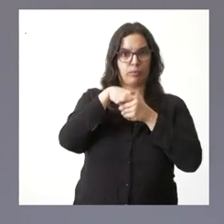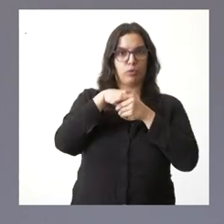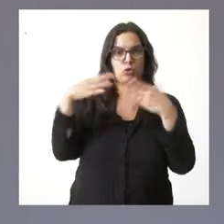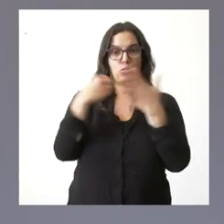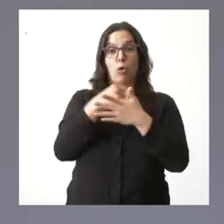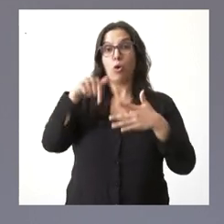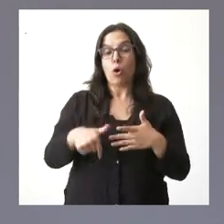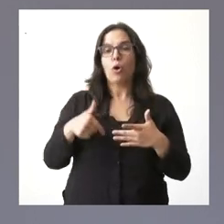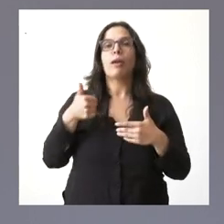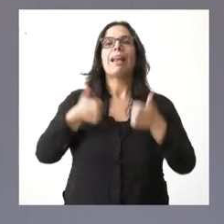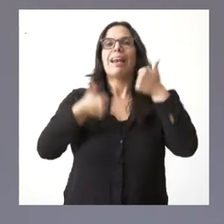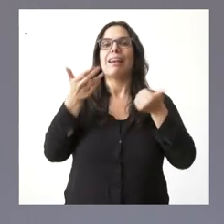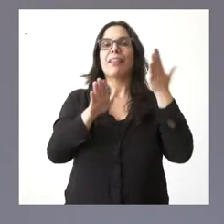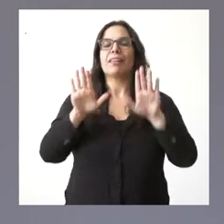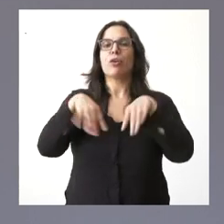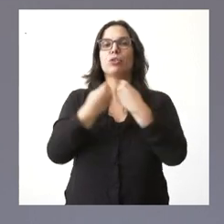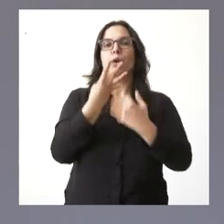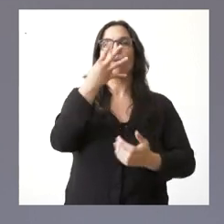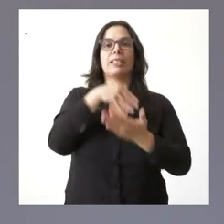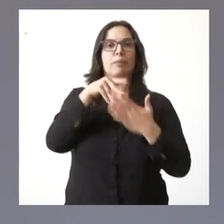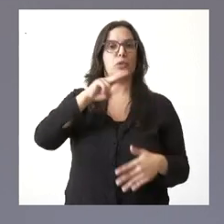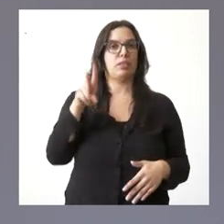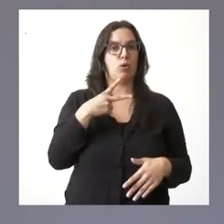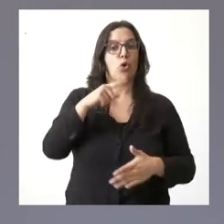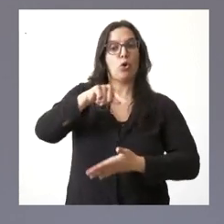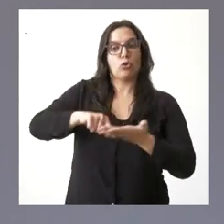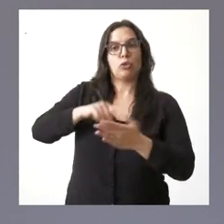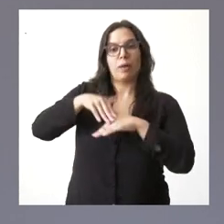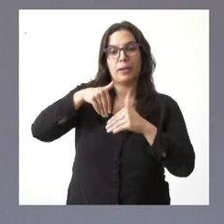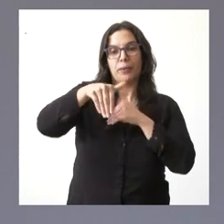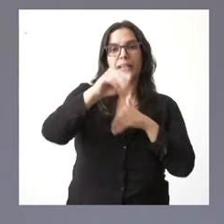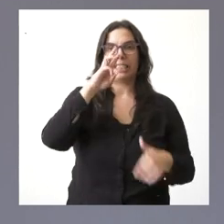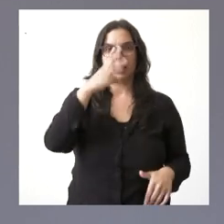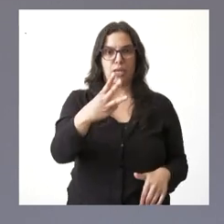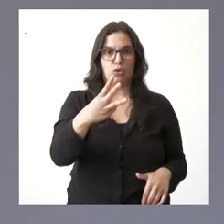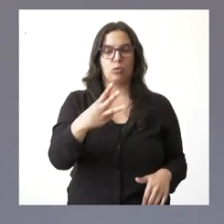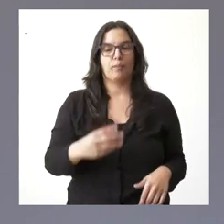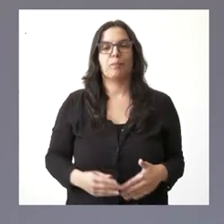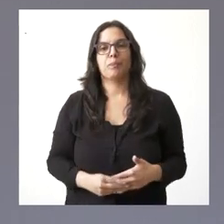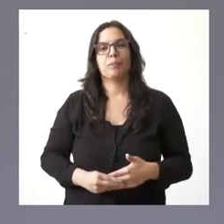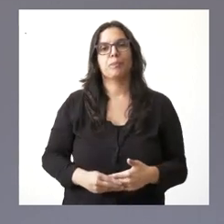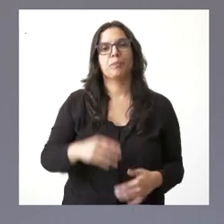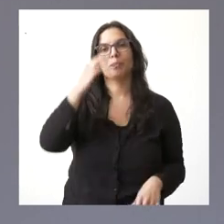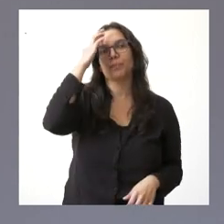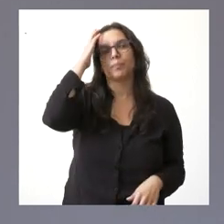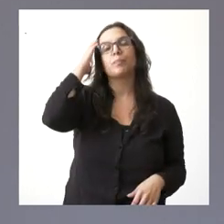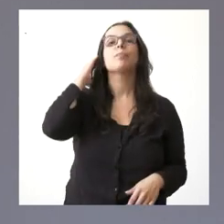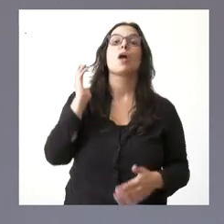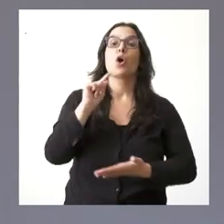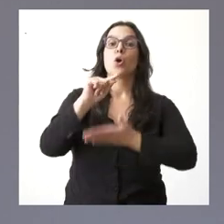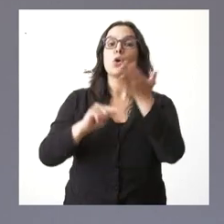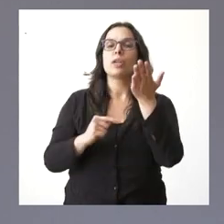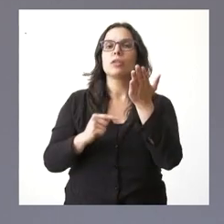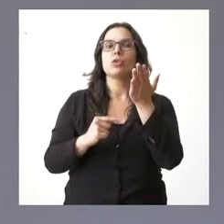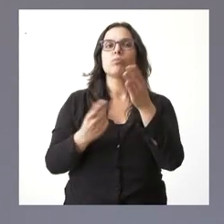por importe de 40 millones de euros, el contrato para los próximos tres años. ¿Qué incluye este contrato o